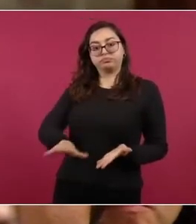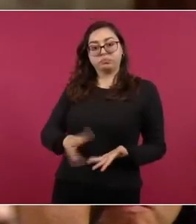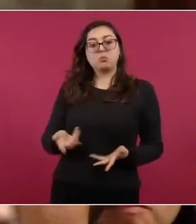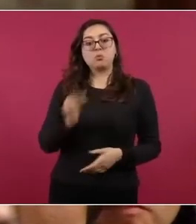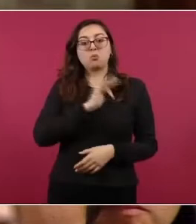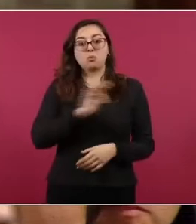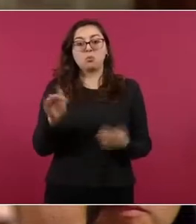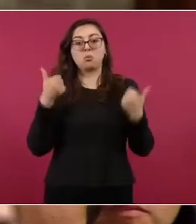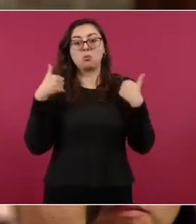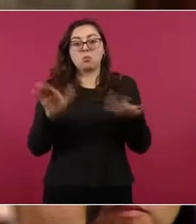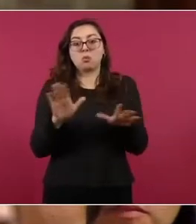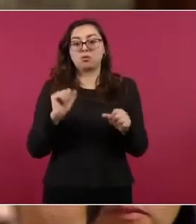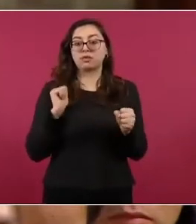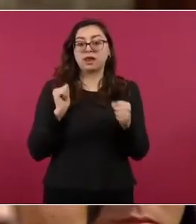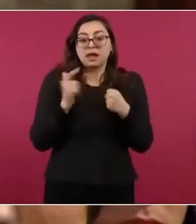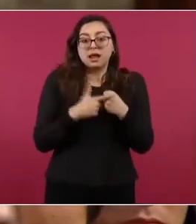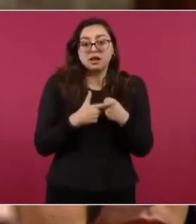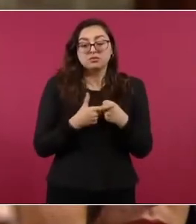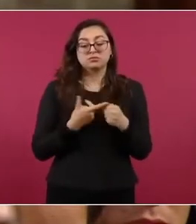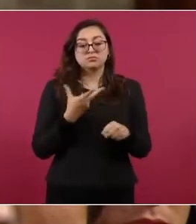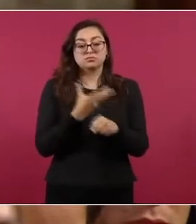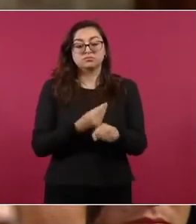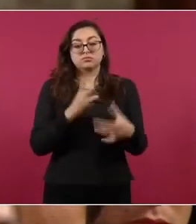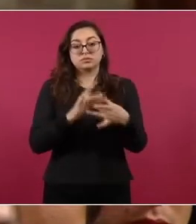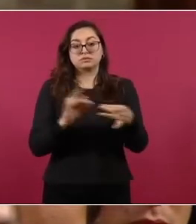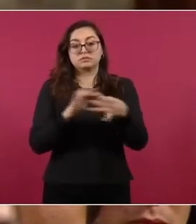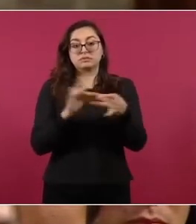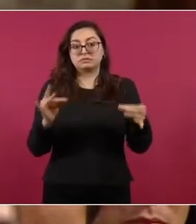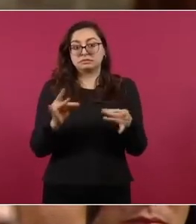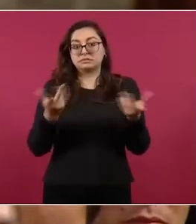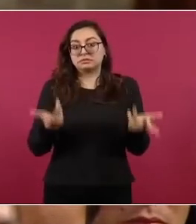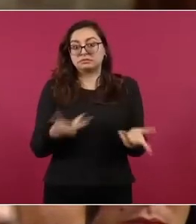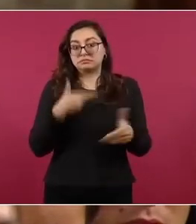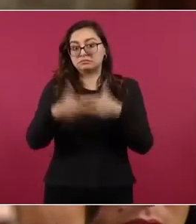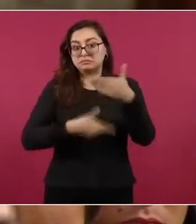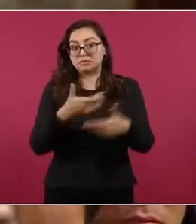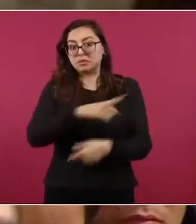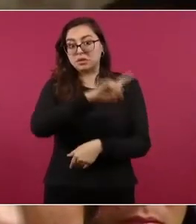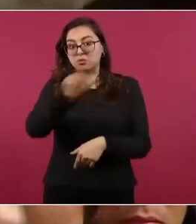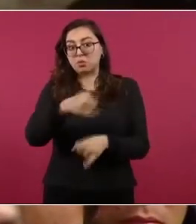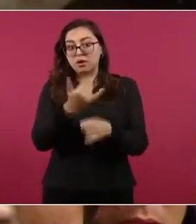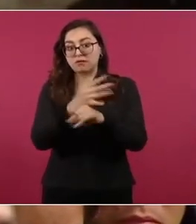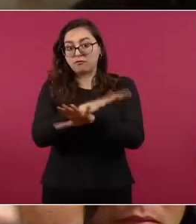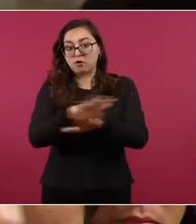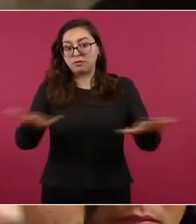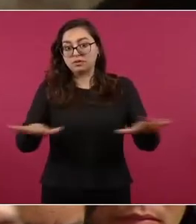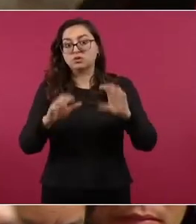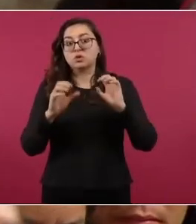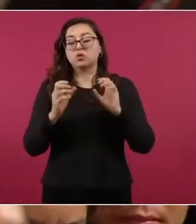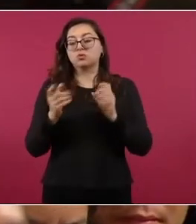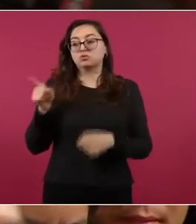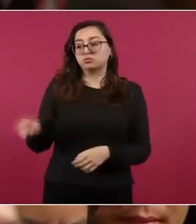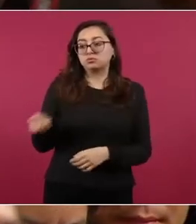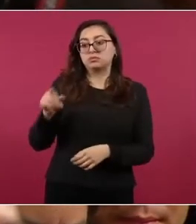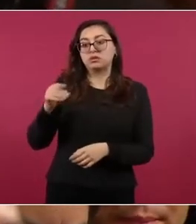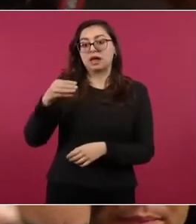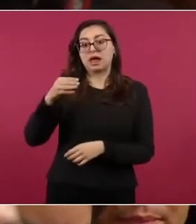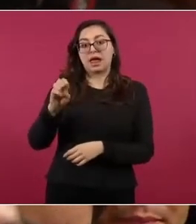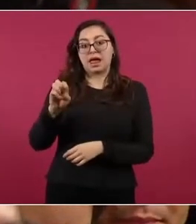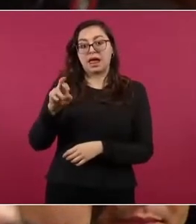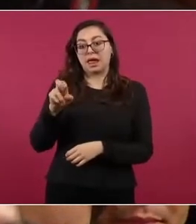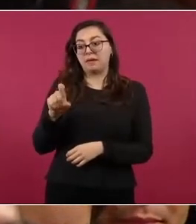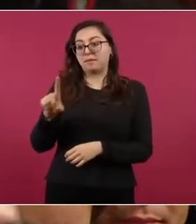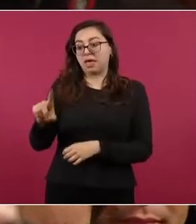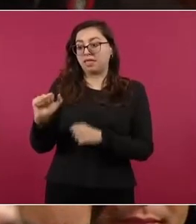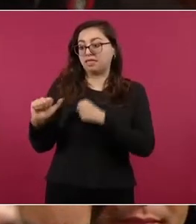decir sobre si esto… sobre el título 42 se va a hacer más adelante, si tiene algo ya adelantado por el canciller y también